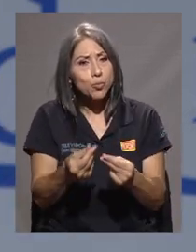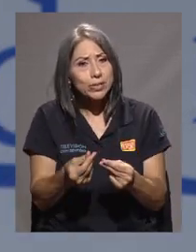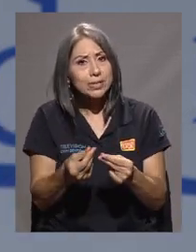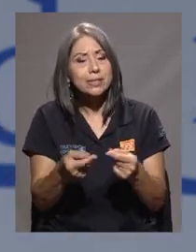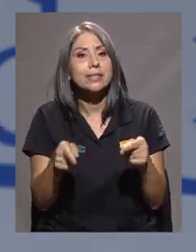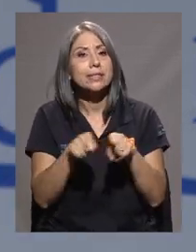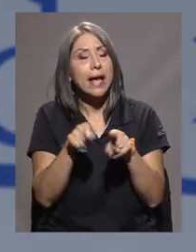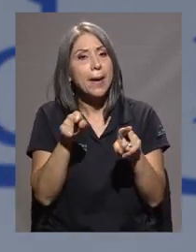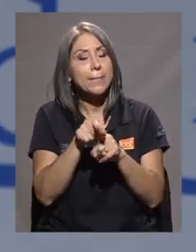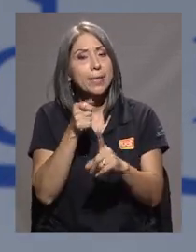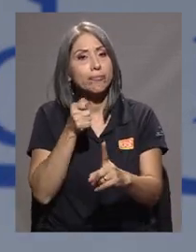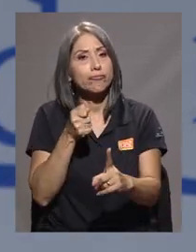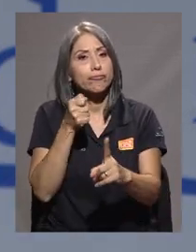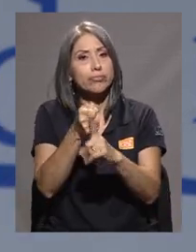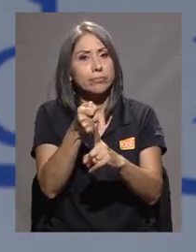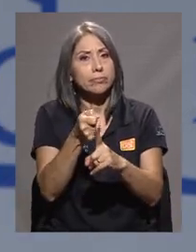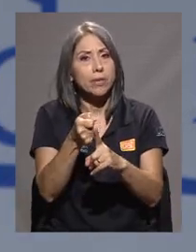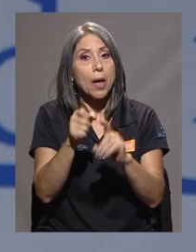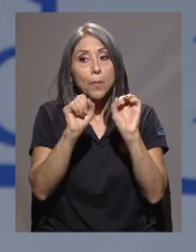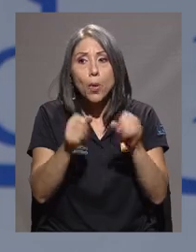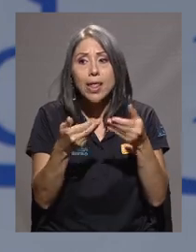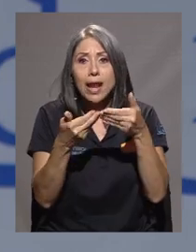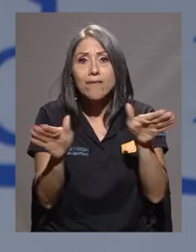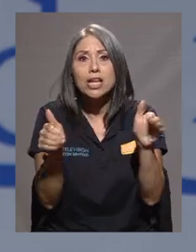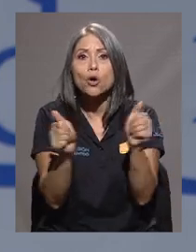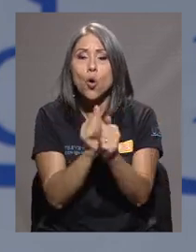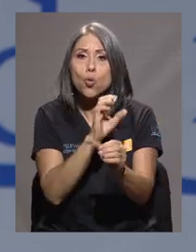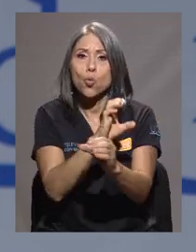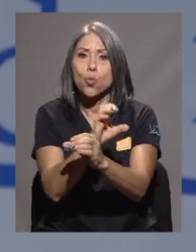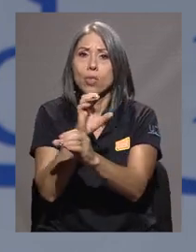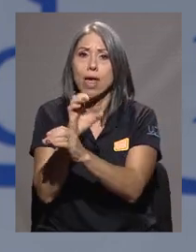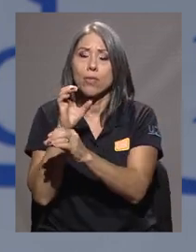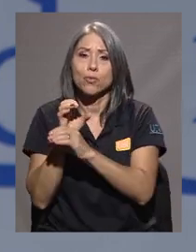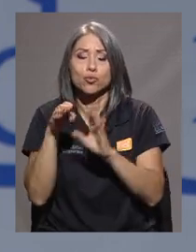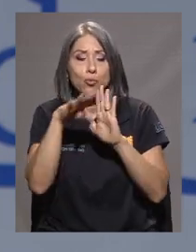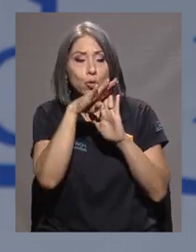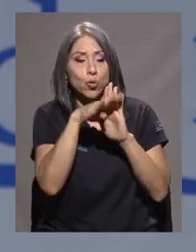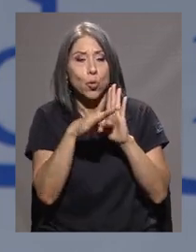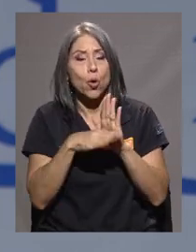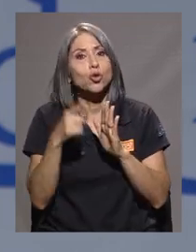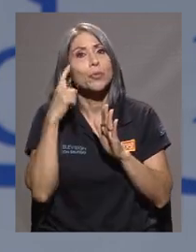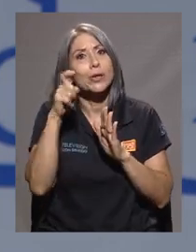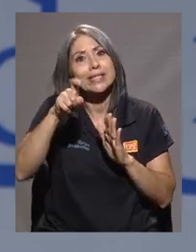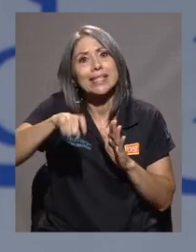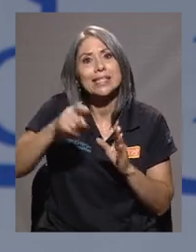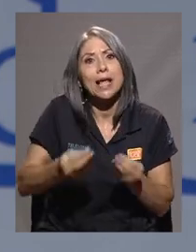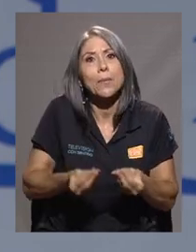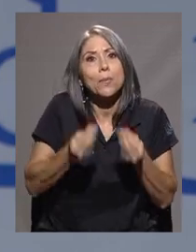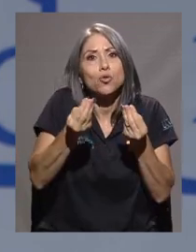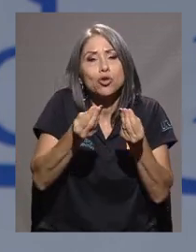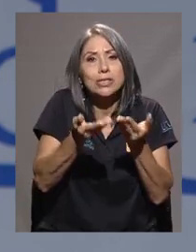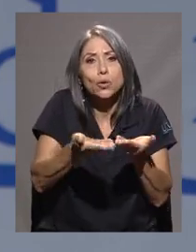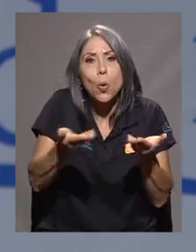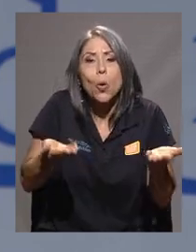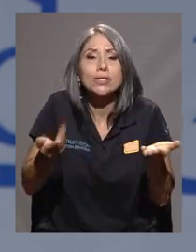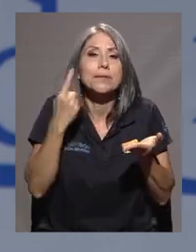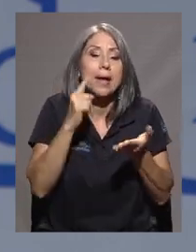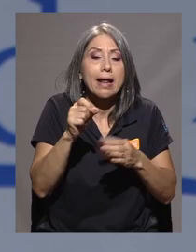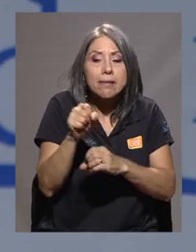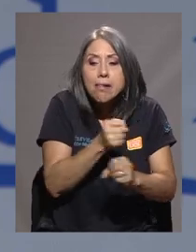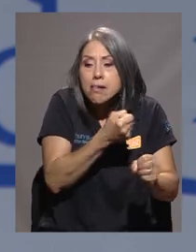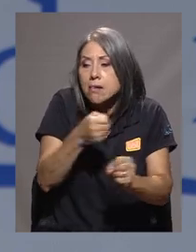también tiene un efecto, ¿verdad? En la apertura con protocolos, porque hay mucha demanda de productos de limpieza, de